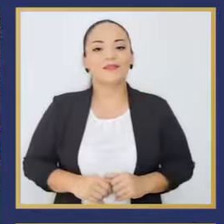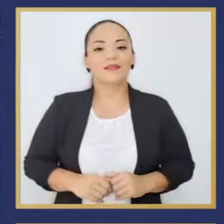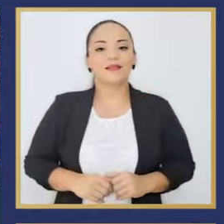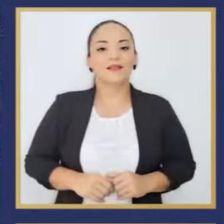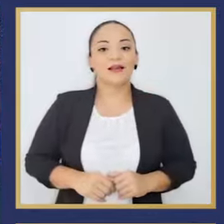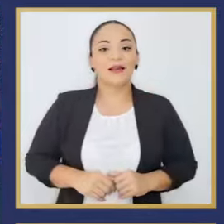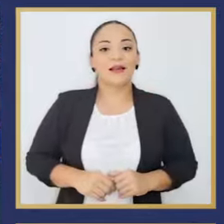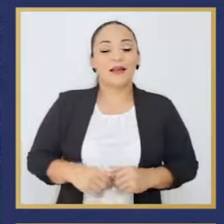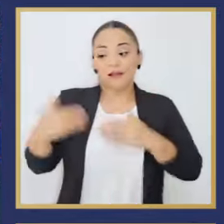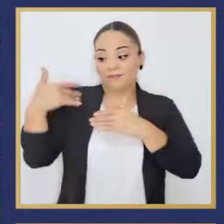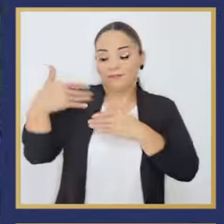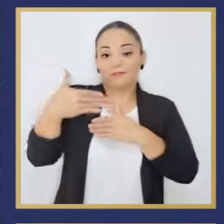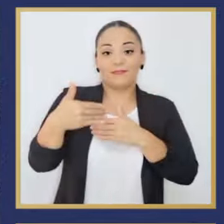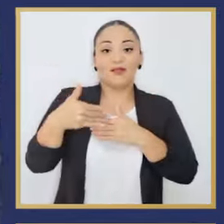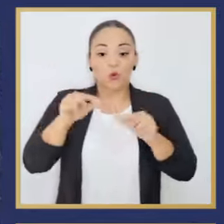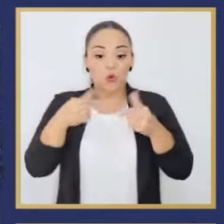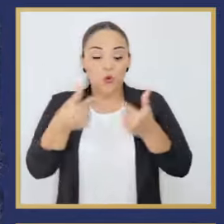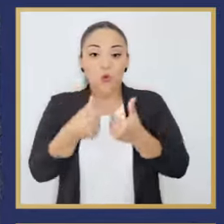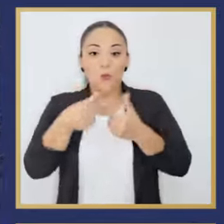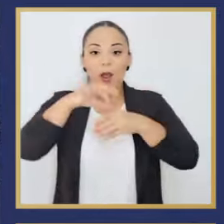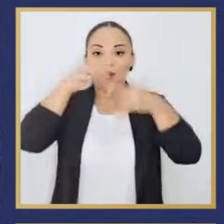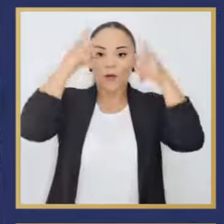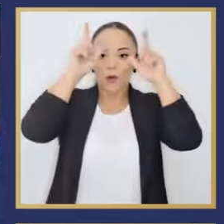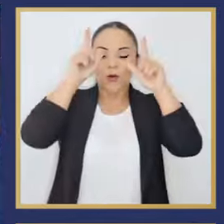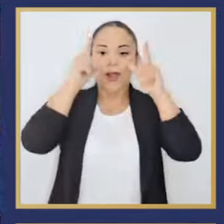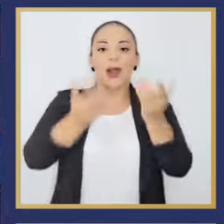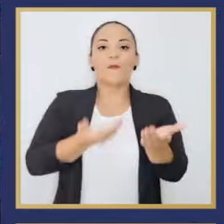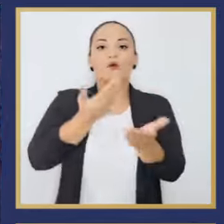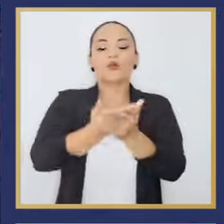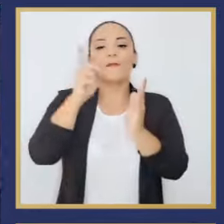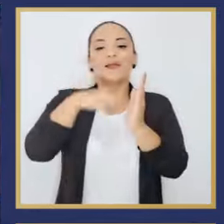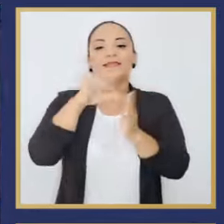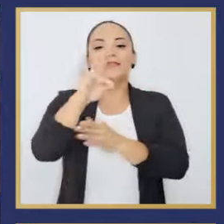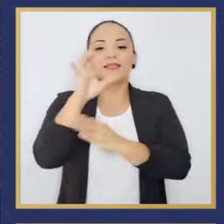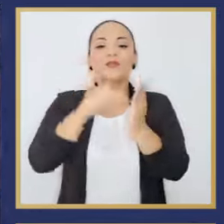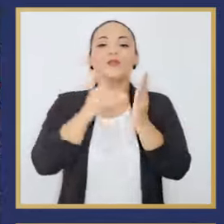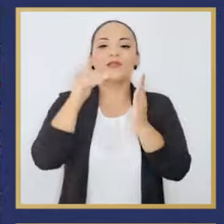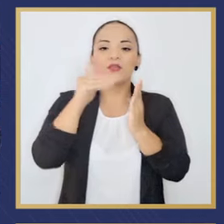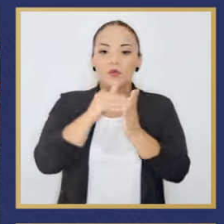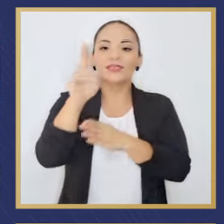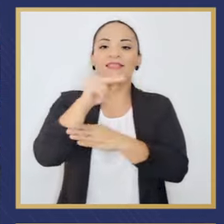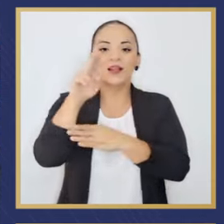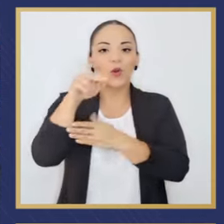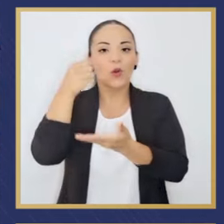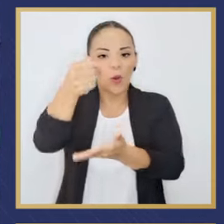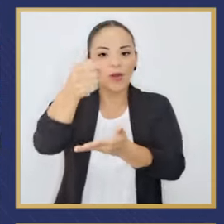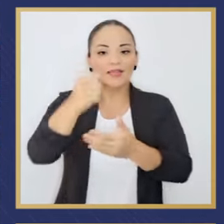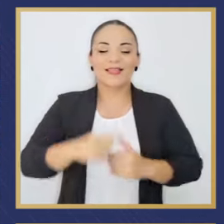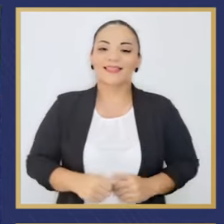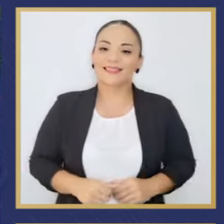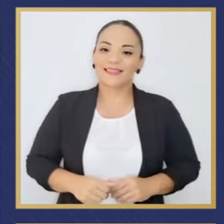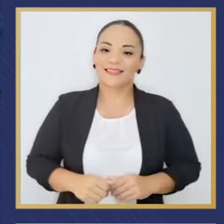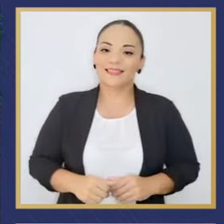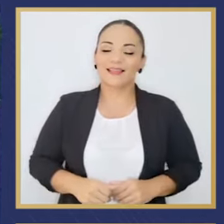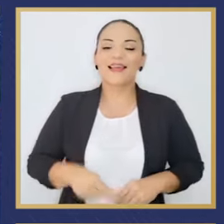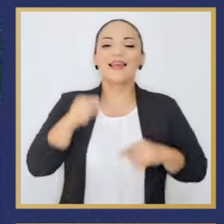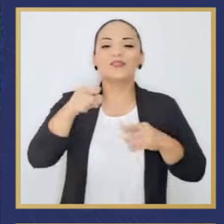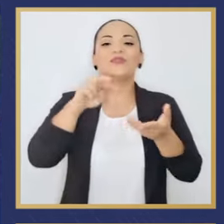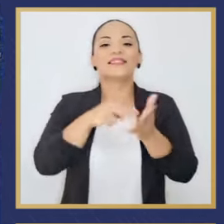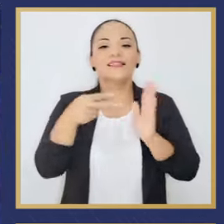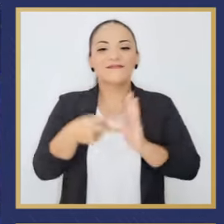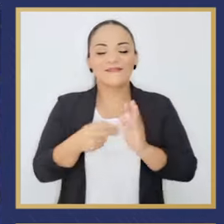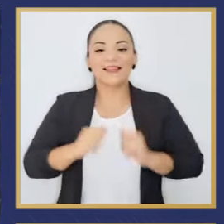un dinámico sector agropecuario aportó 1.700 millones de colones, que eso